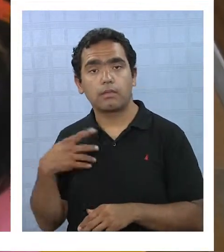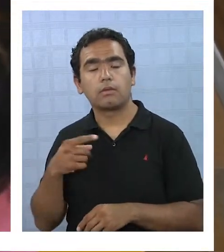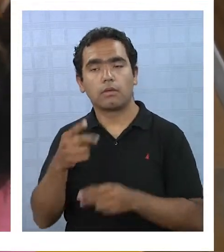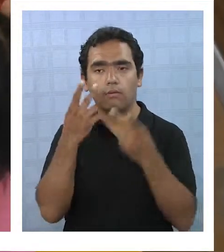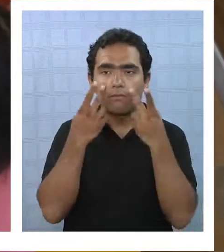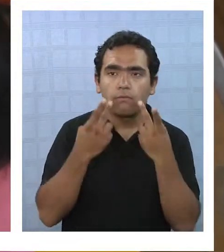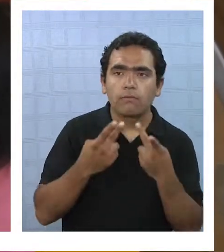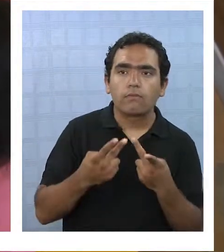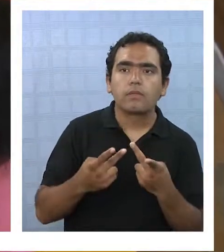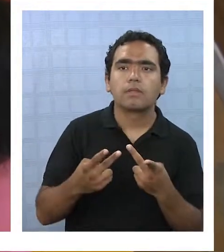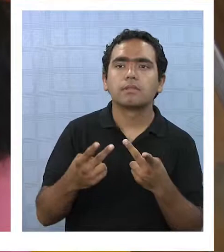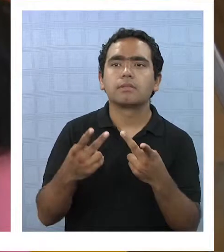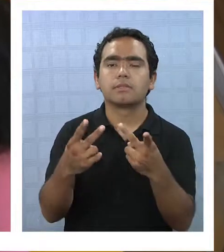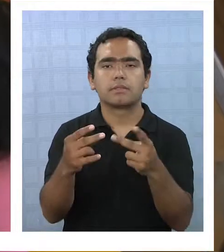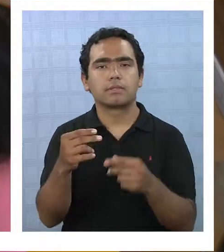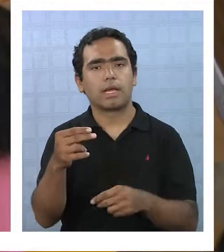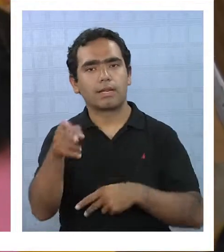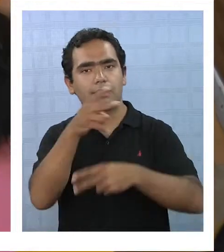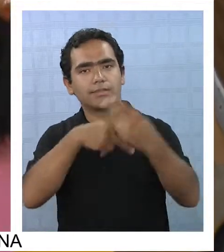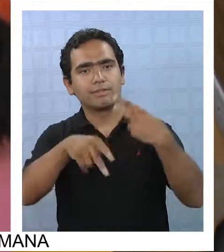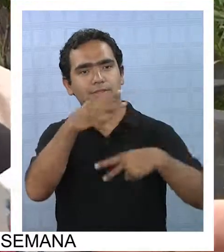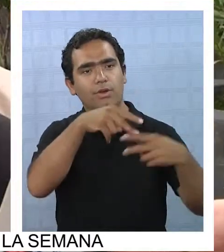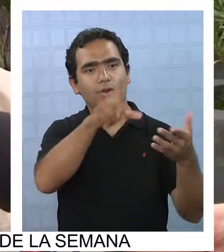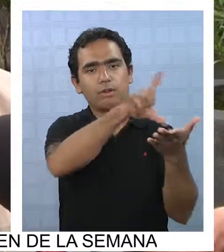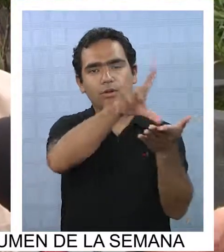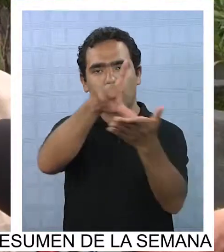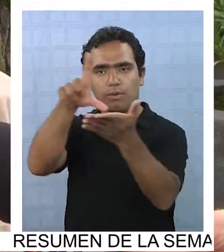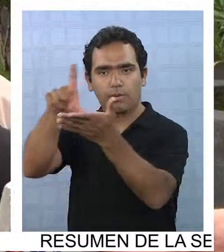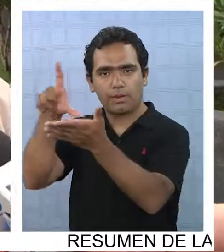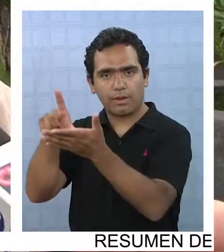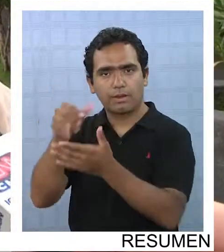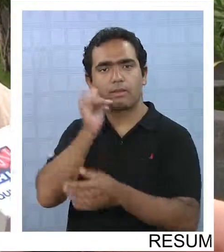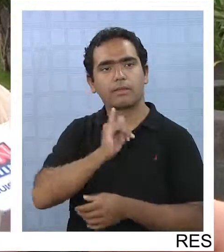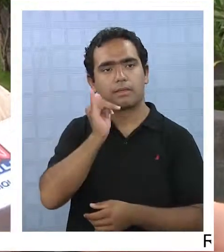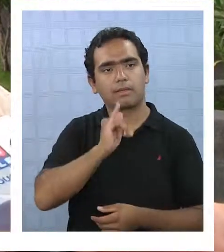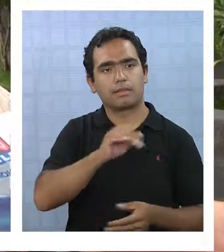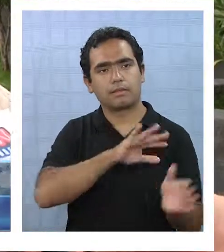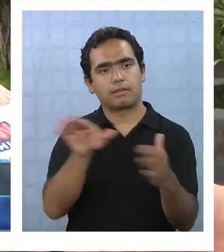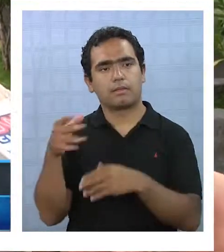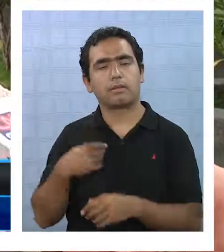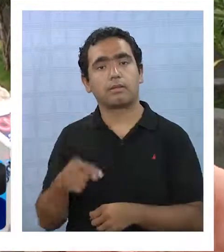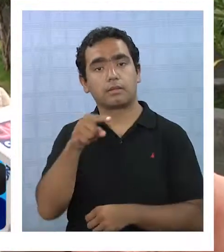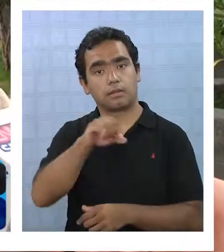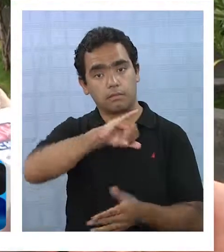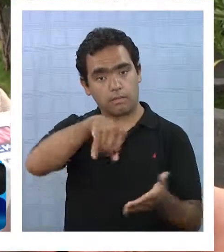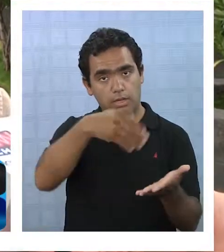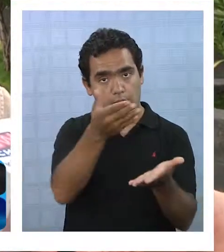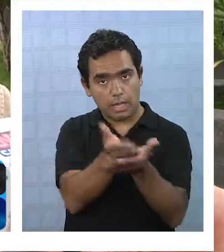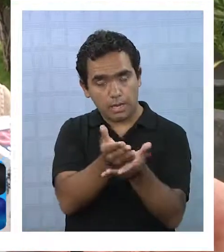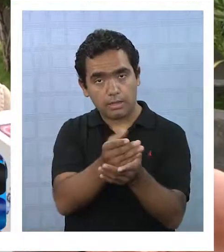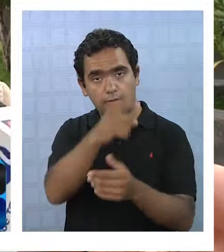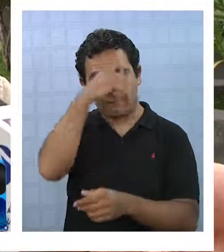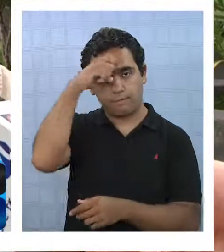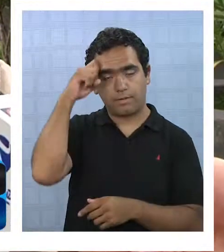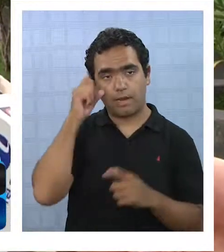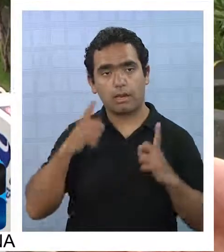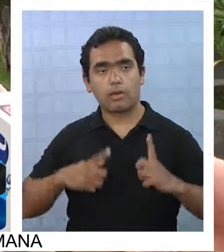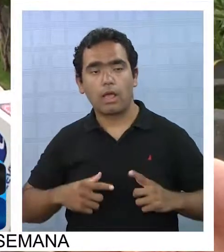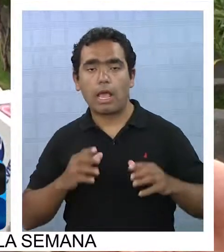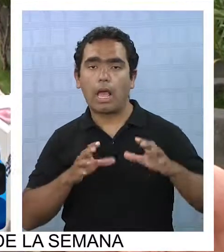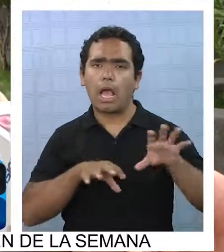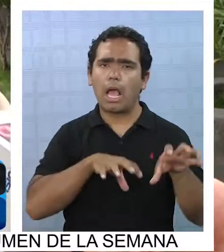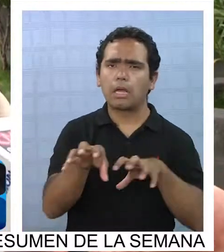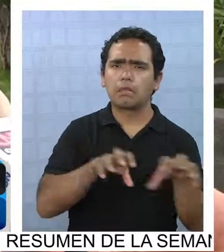los lugares patrimoniales de Iquique. Estamos inaugurando los jardines de verano, aunque sus actividades